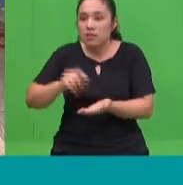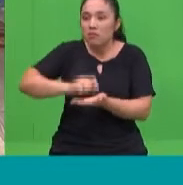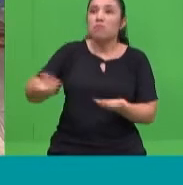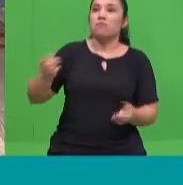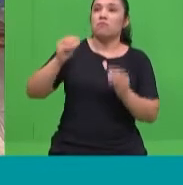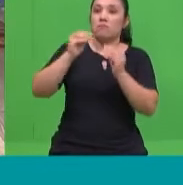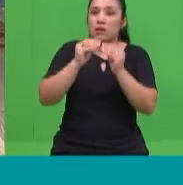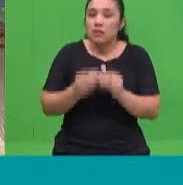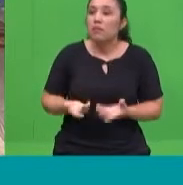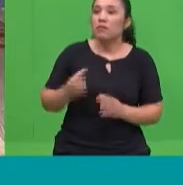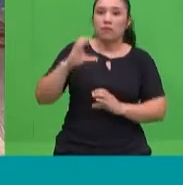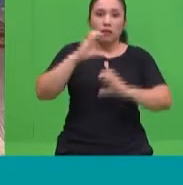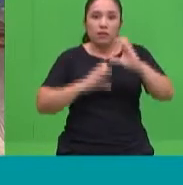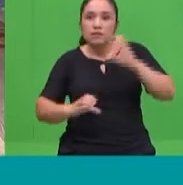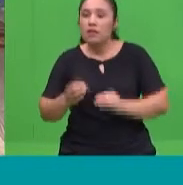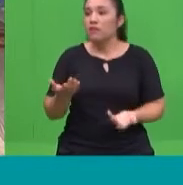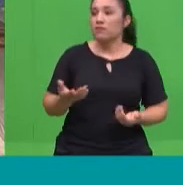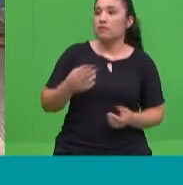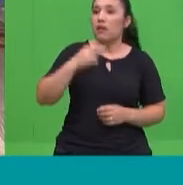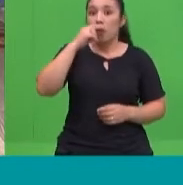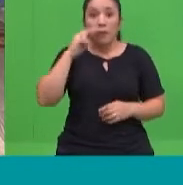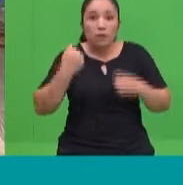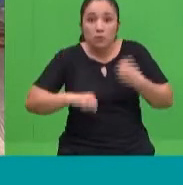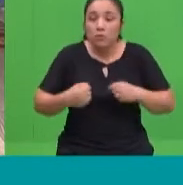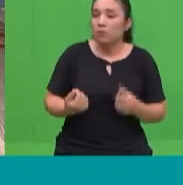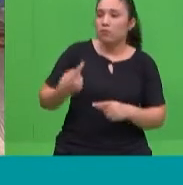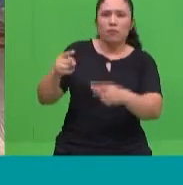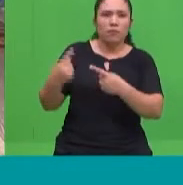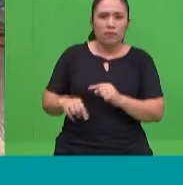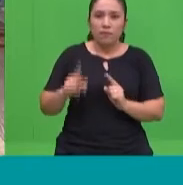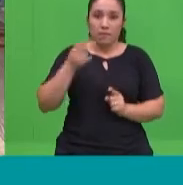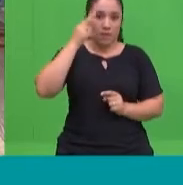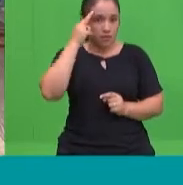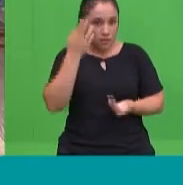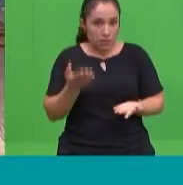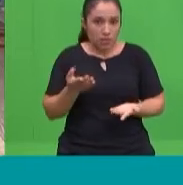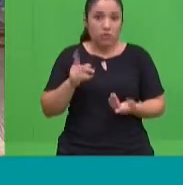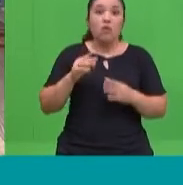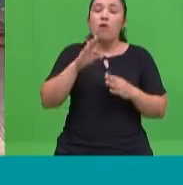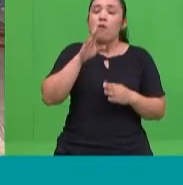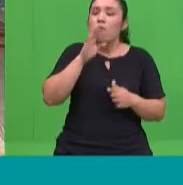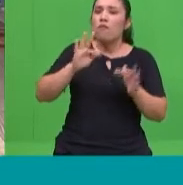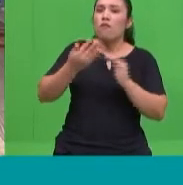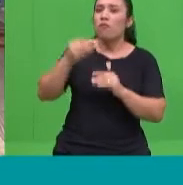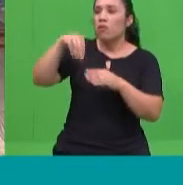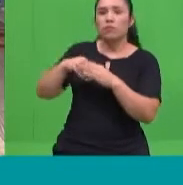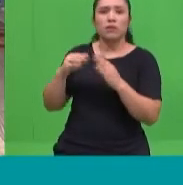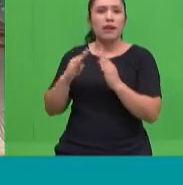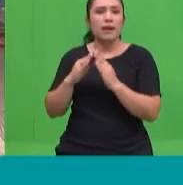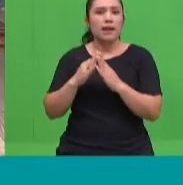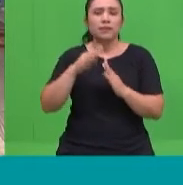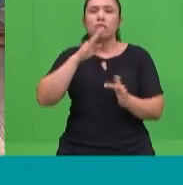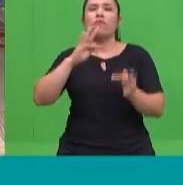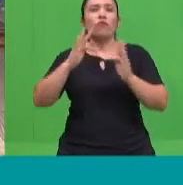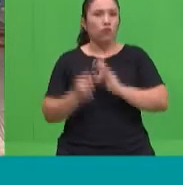y cómo formamos a nuestros hijos así? La escuela nos ayuda muchísimo en formar hábitos, en establecer